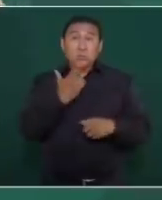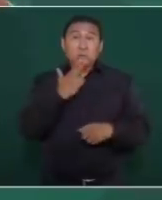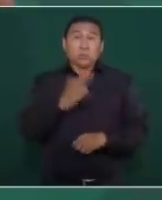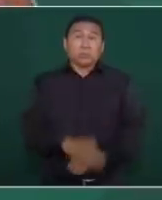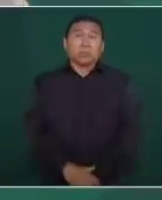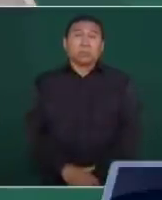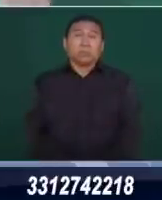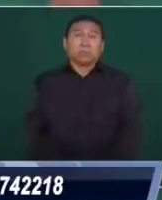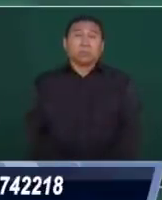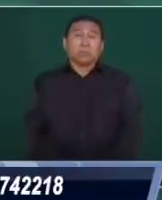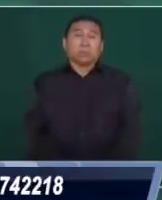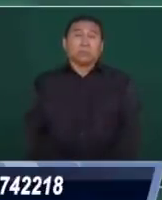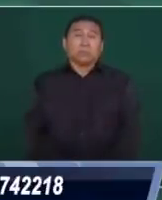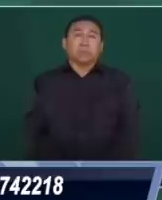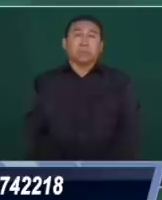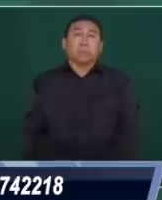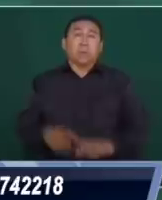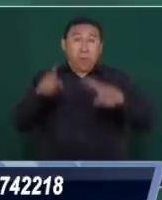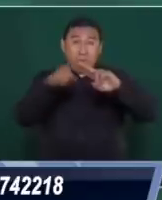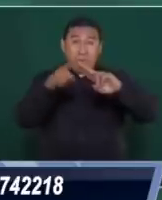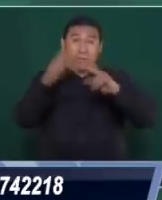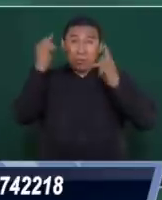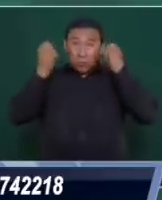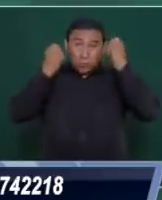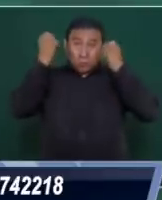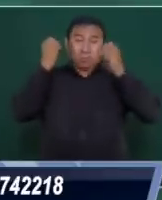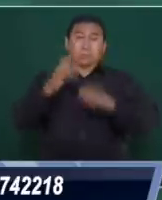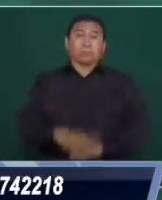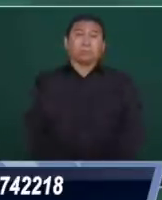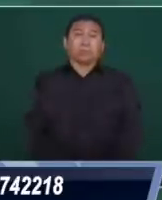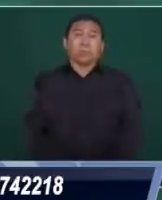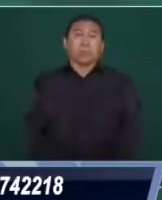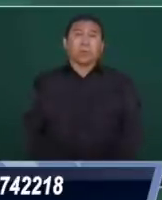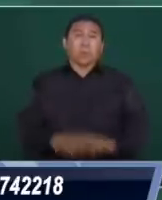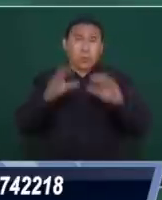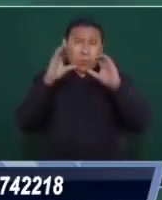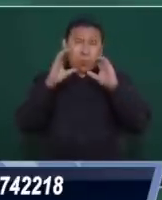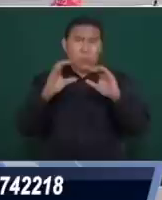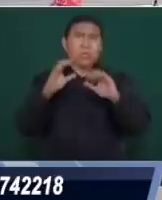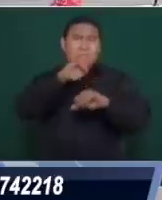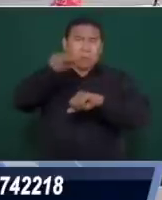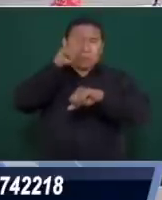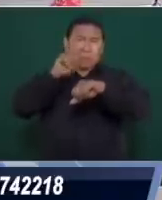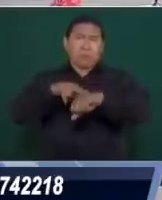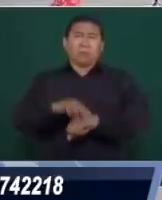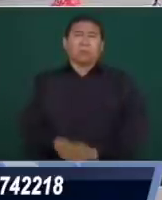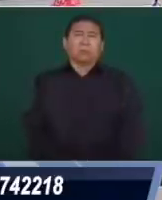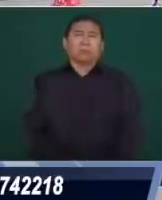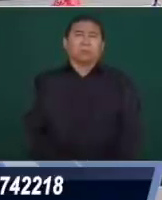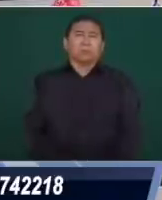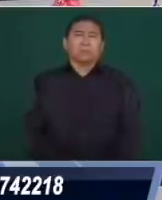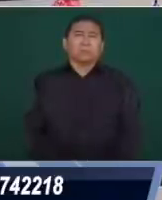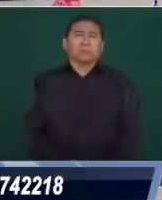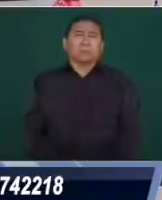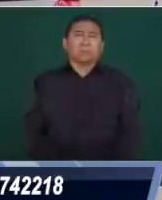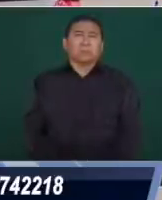para un parque turístico cuidando el medio ambiente y